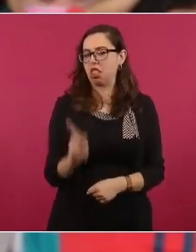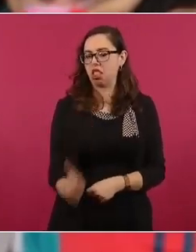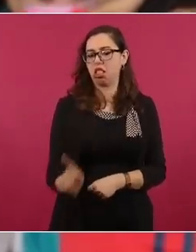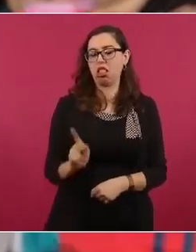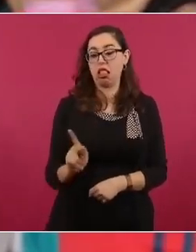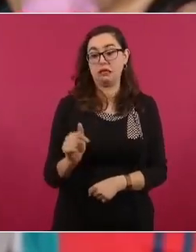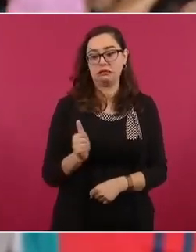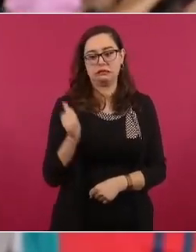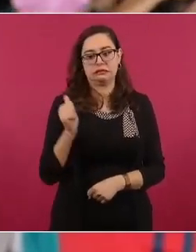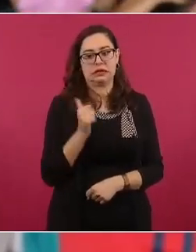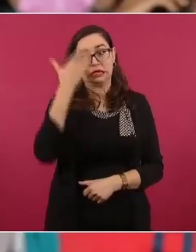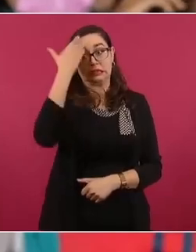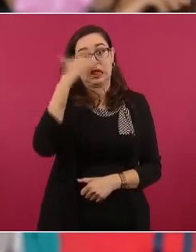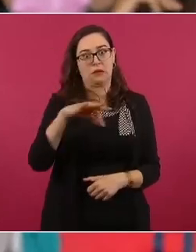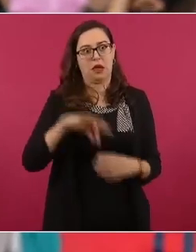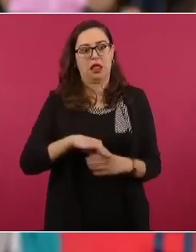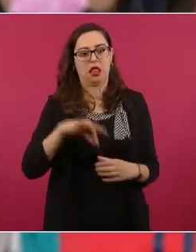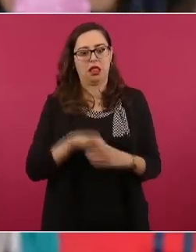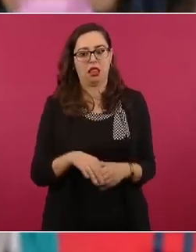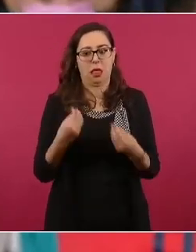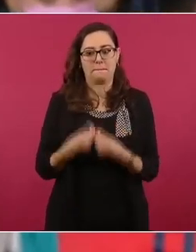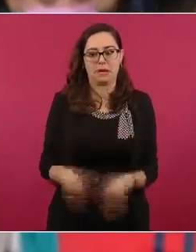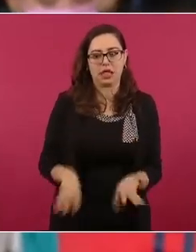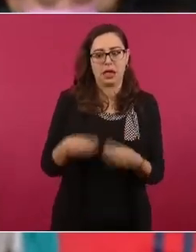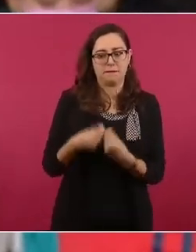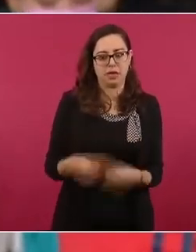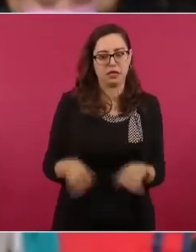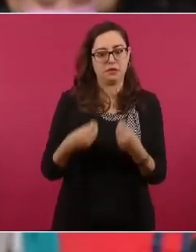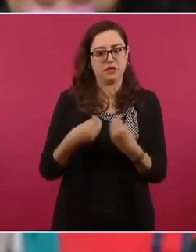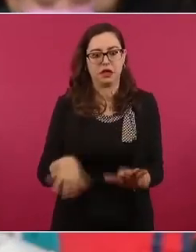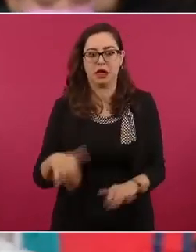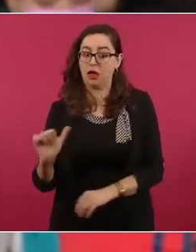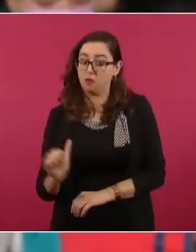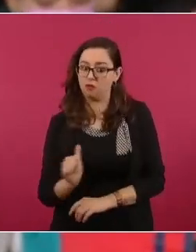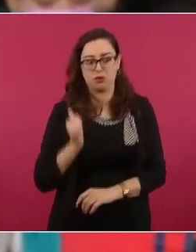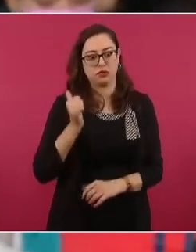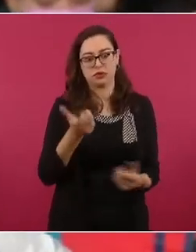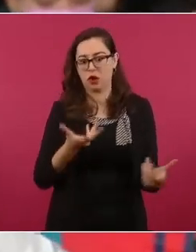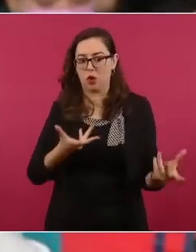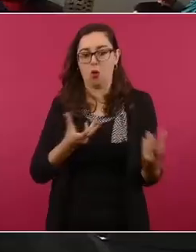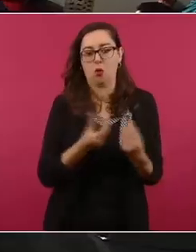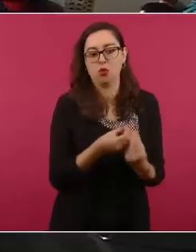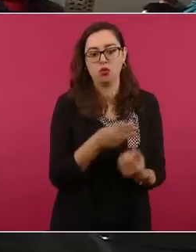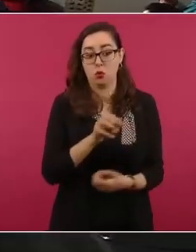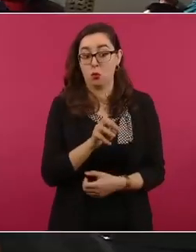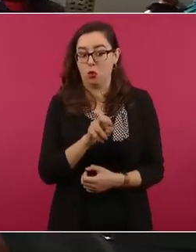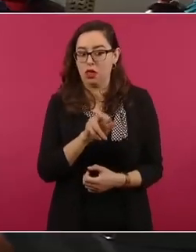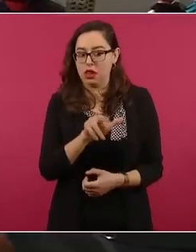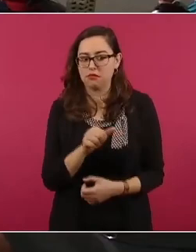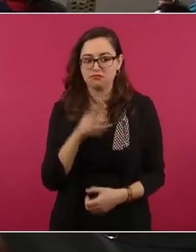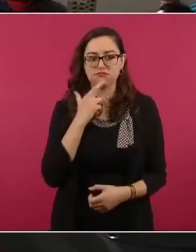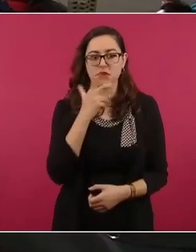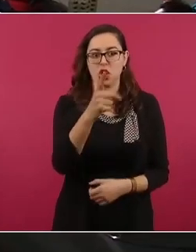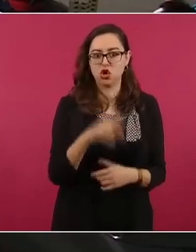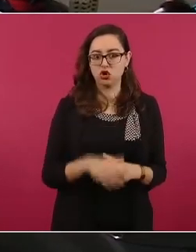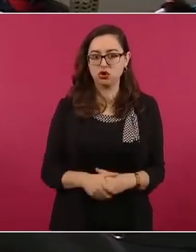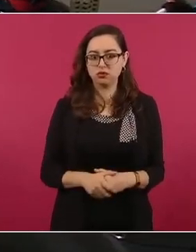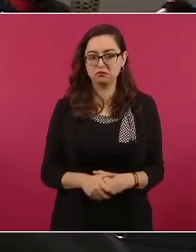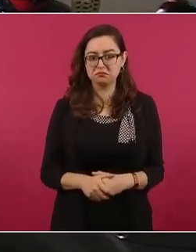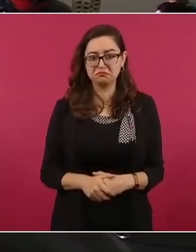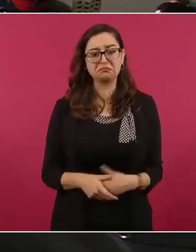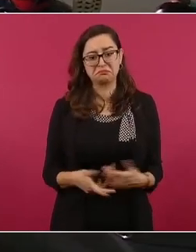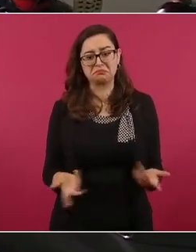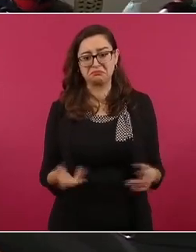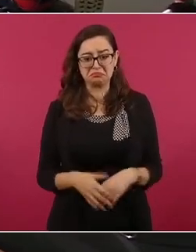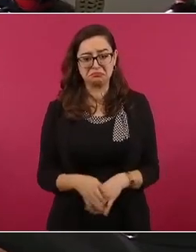ha ido electoralmente, pues que aproveche ahora sí que lo que ha tenido Morena en algunas cuestiones electorales. También cualquier